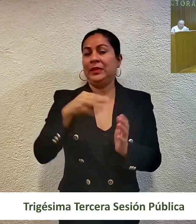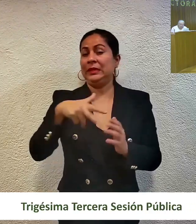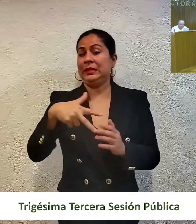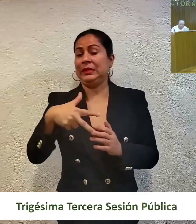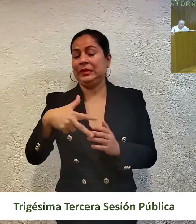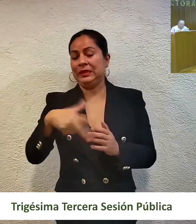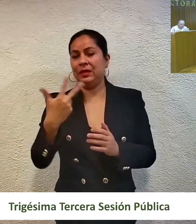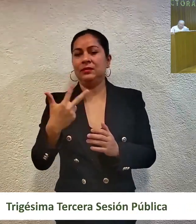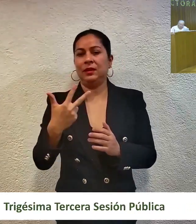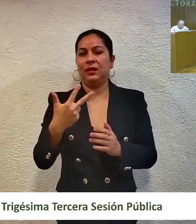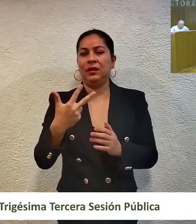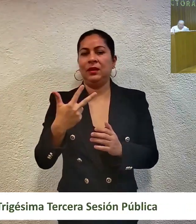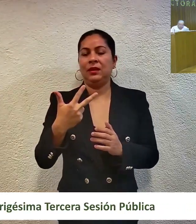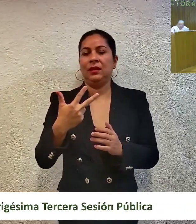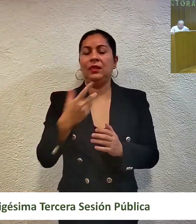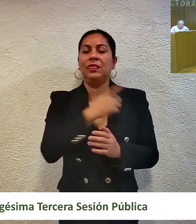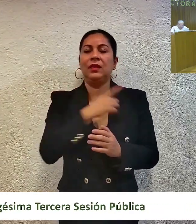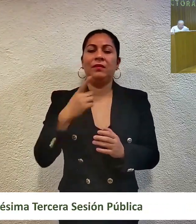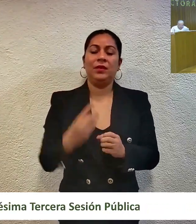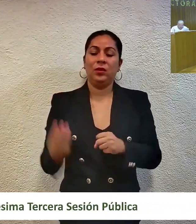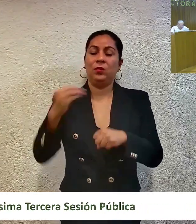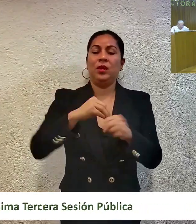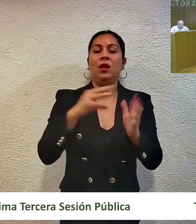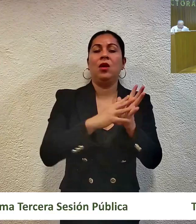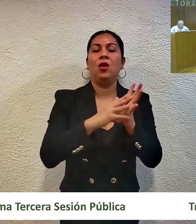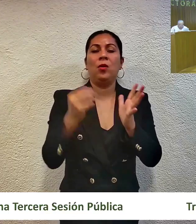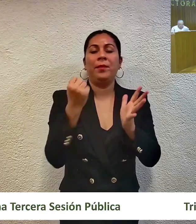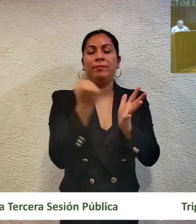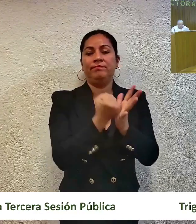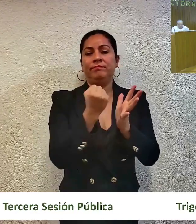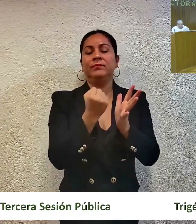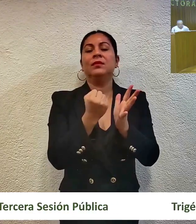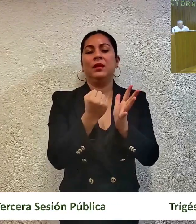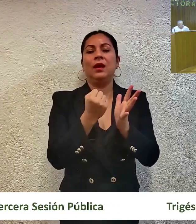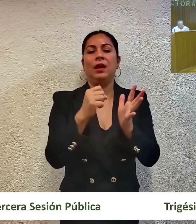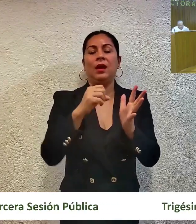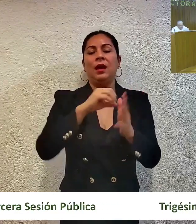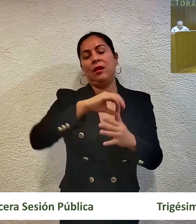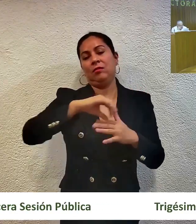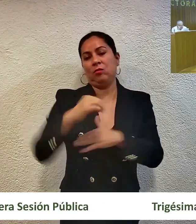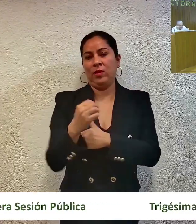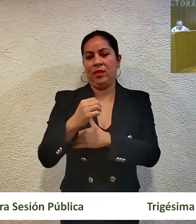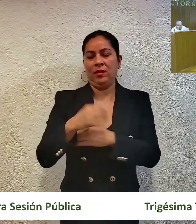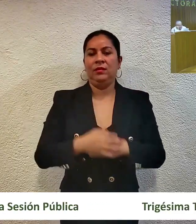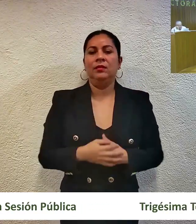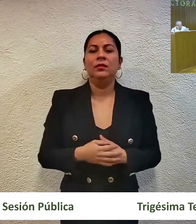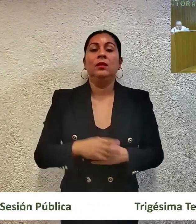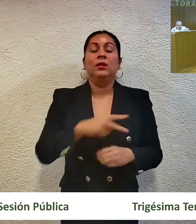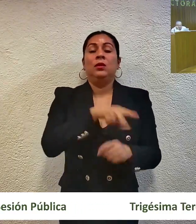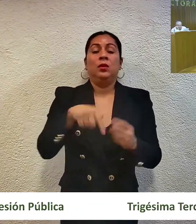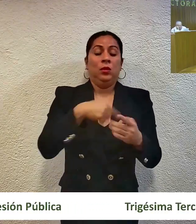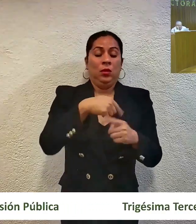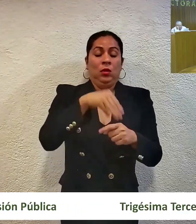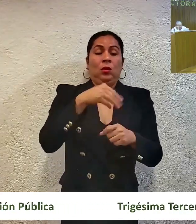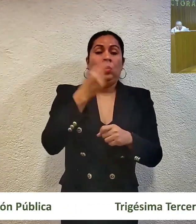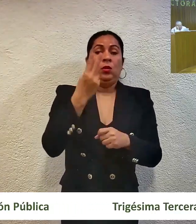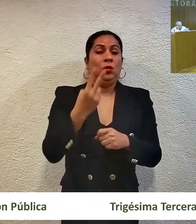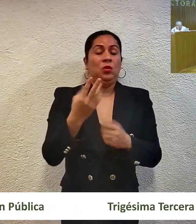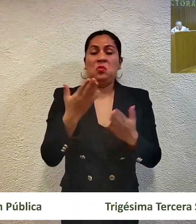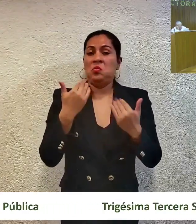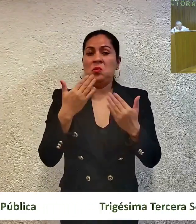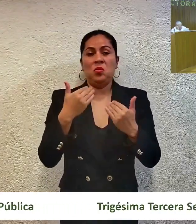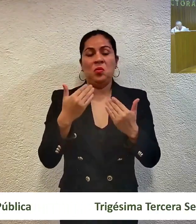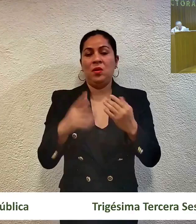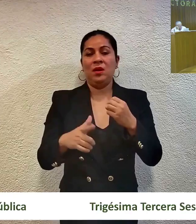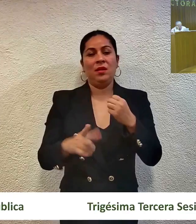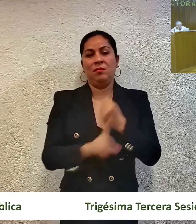debiendo agregarse copia certificada de la ejecutoria del expediente acumulado. Segundo, se declaran infundados los